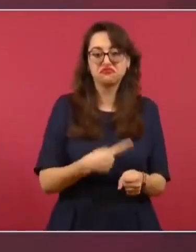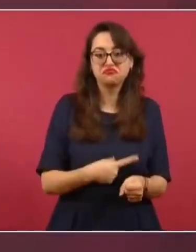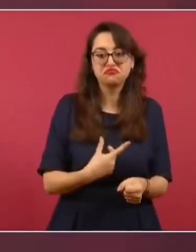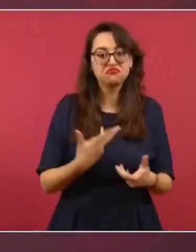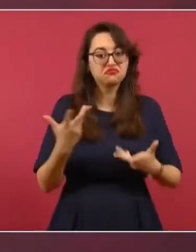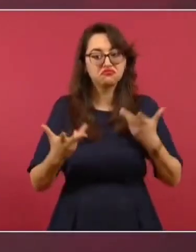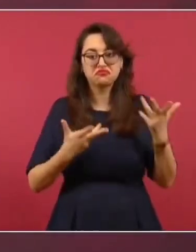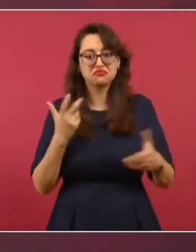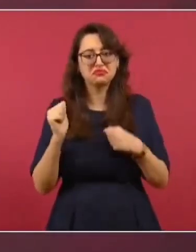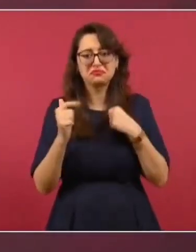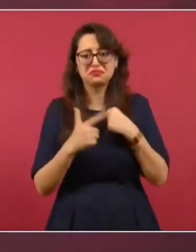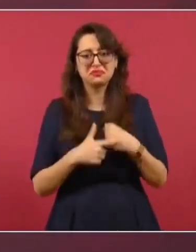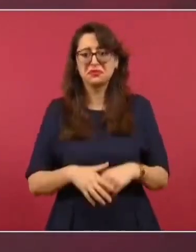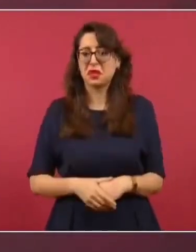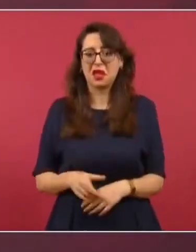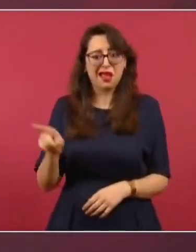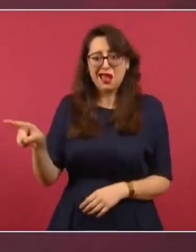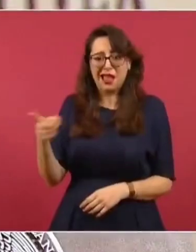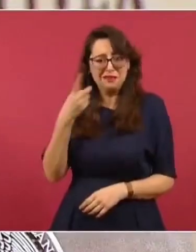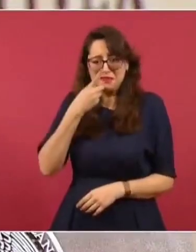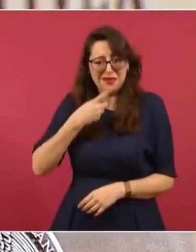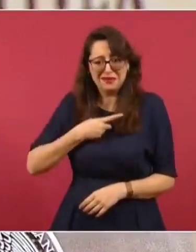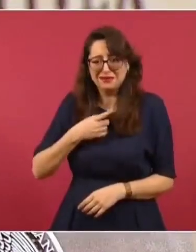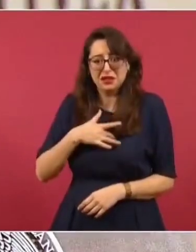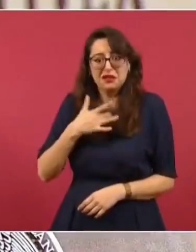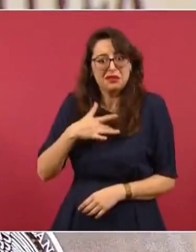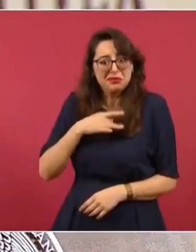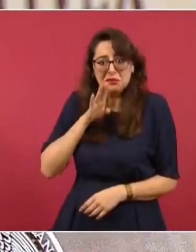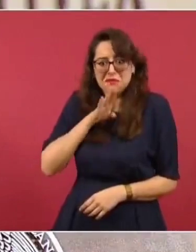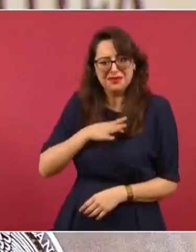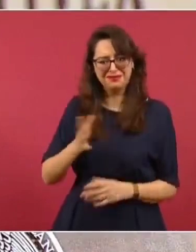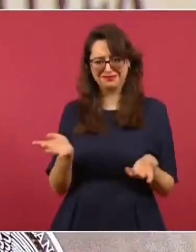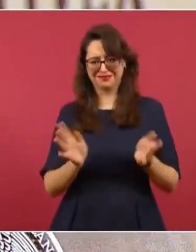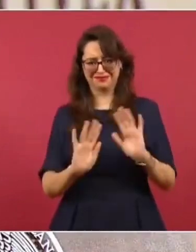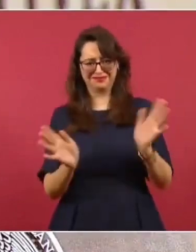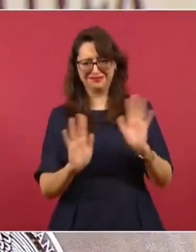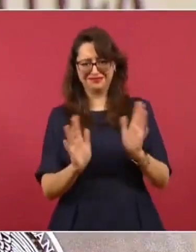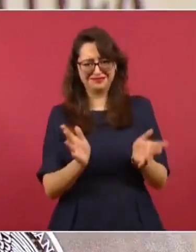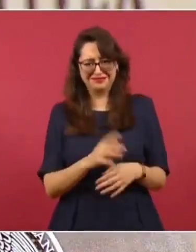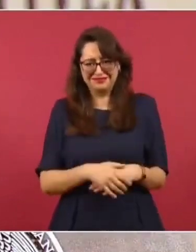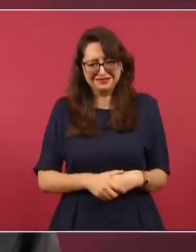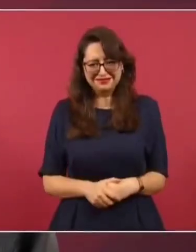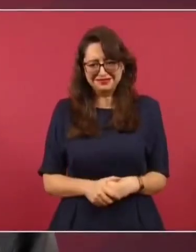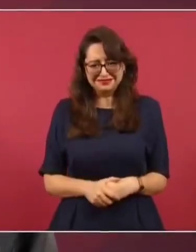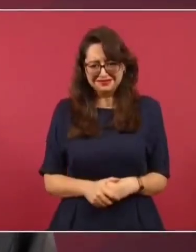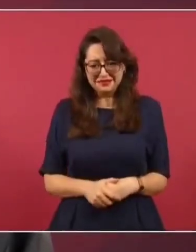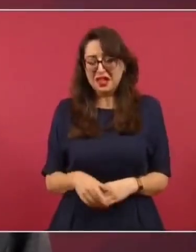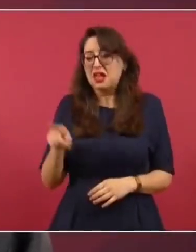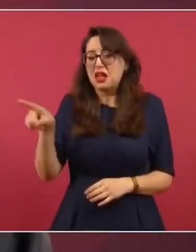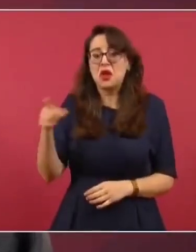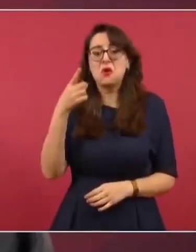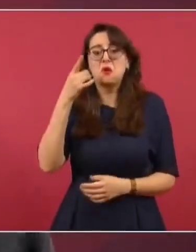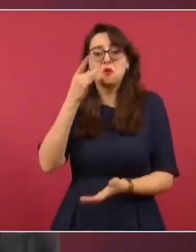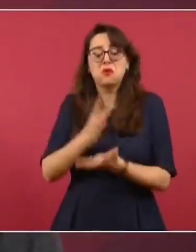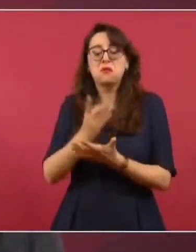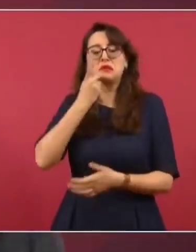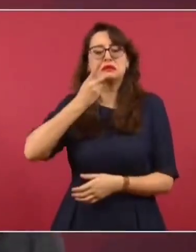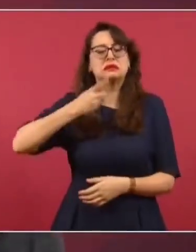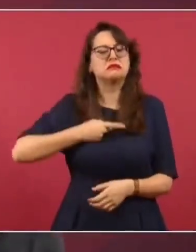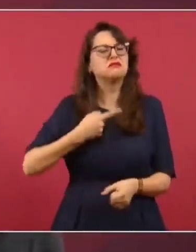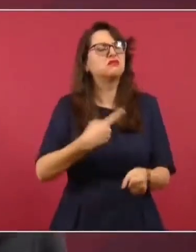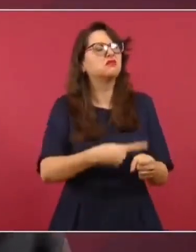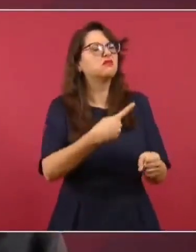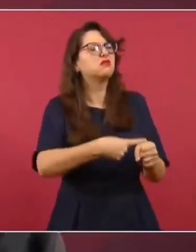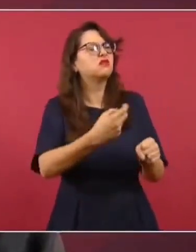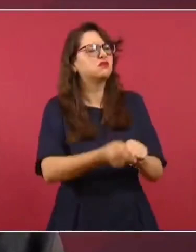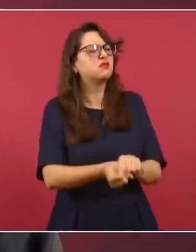No, nunca me dijo que se sentía mal, me dijo que había resultado positivo en la prueba de COVID y que iba a